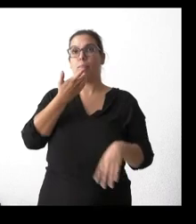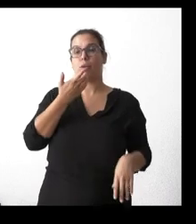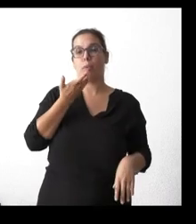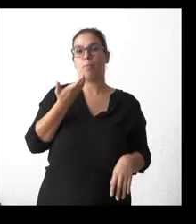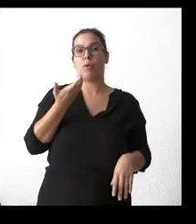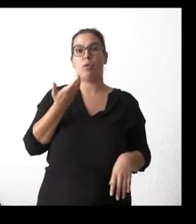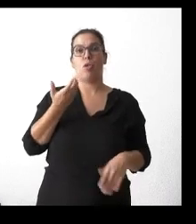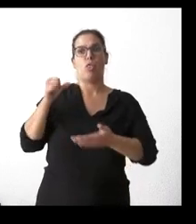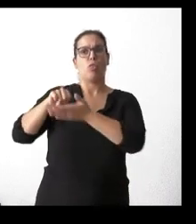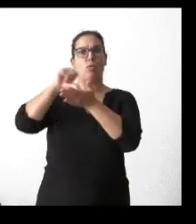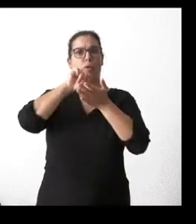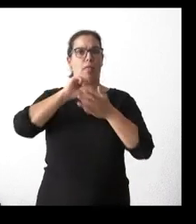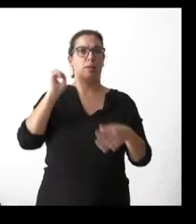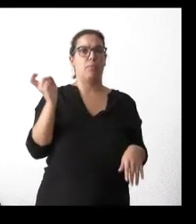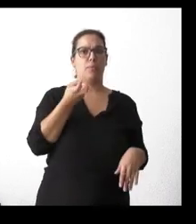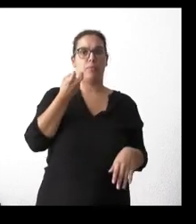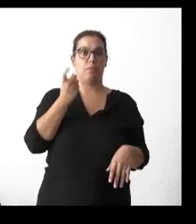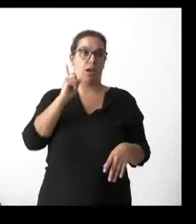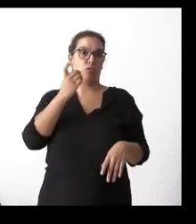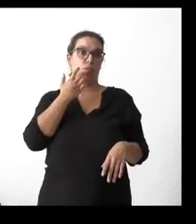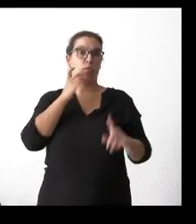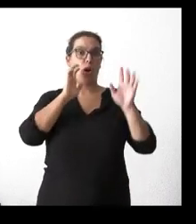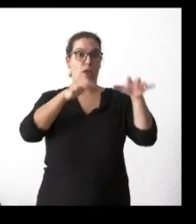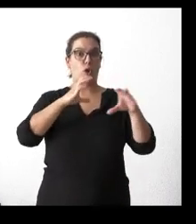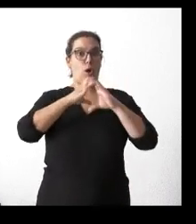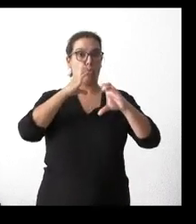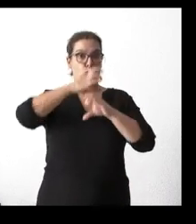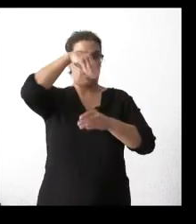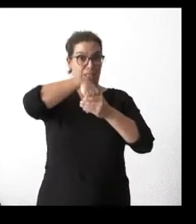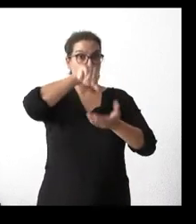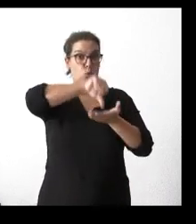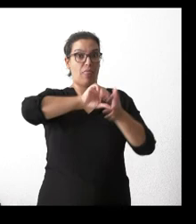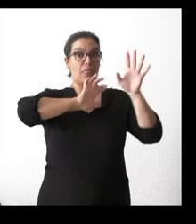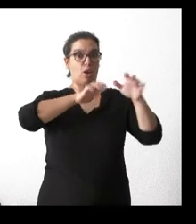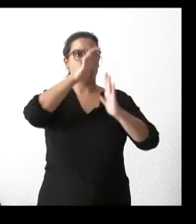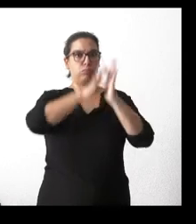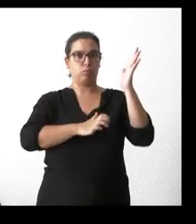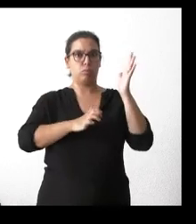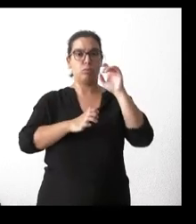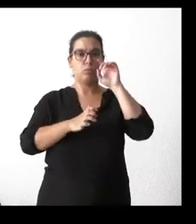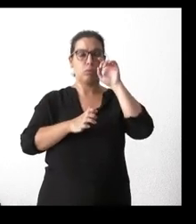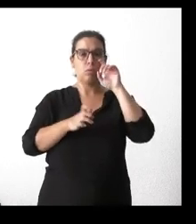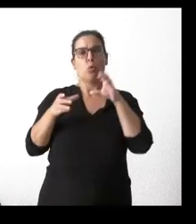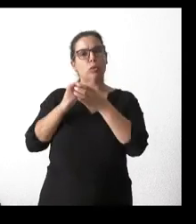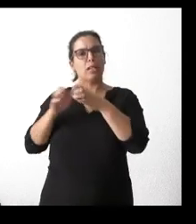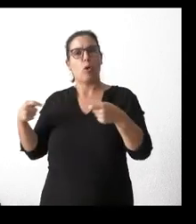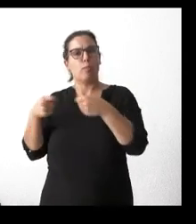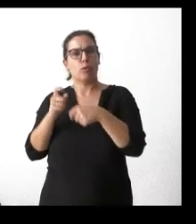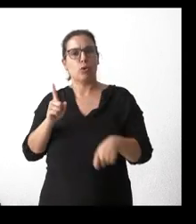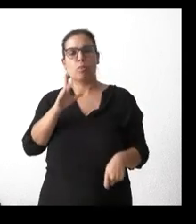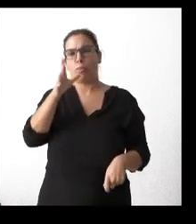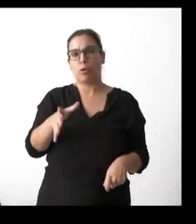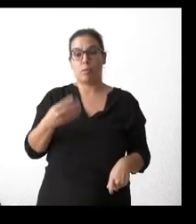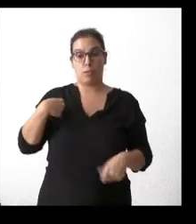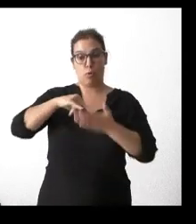en muchas ciudades, en León en concreto, de transporte urbano. Por qué la Junta no suplementa a mayores dentro de los planes